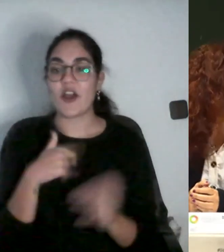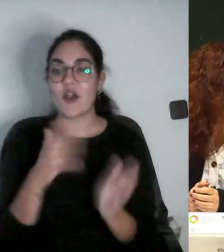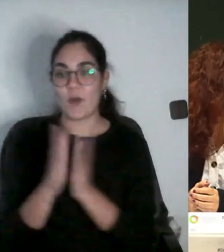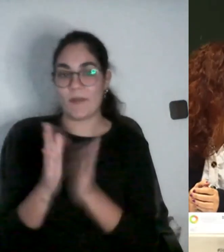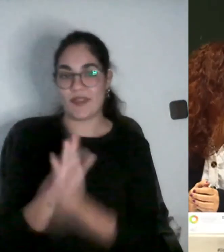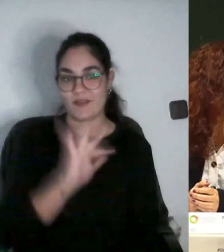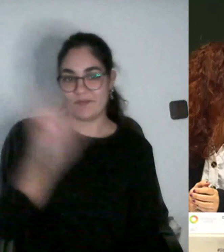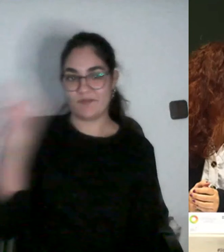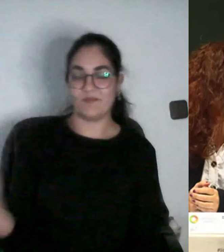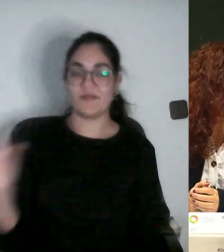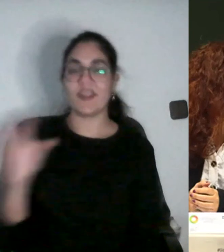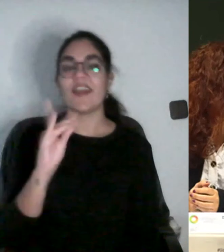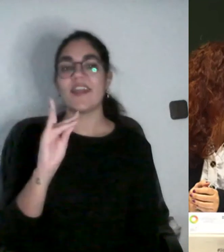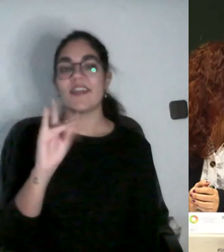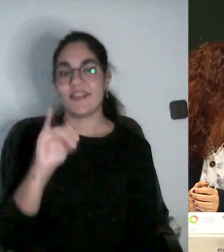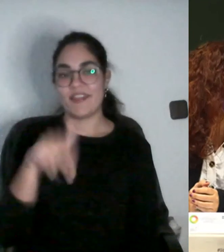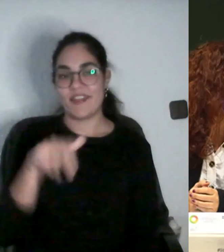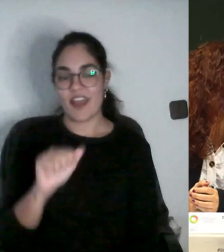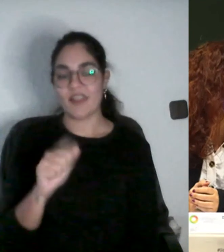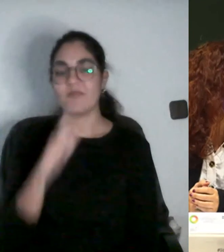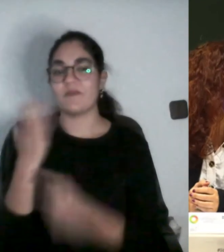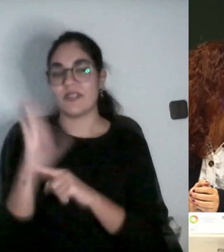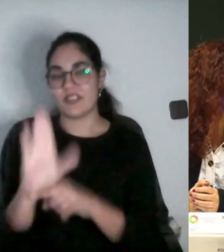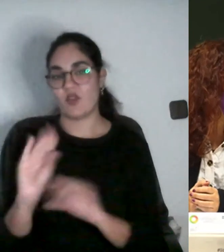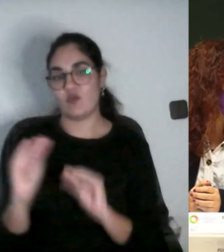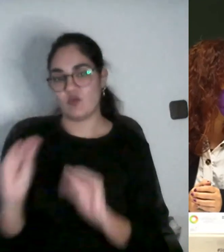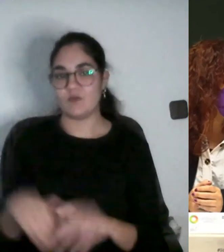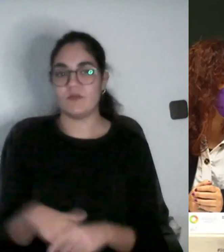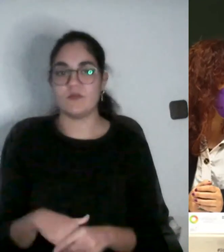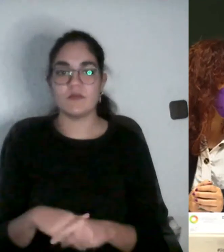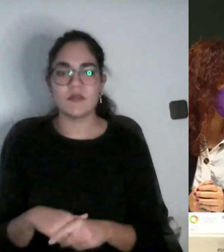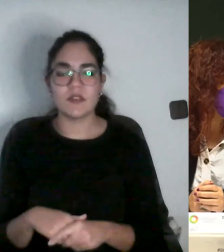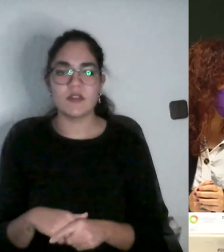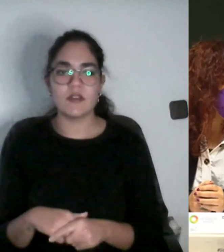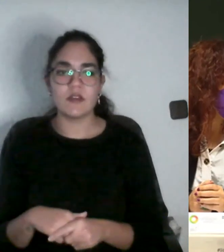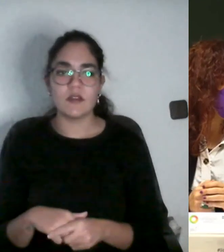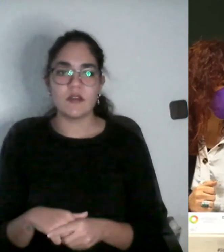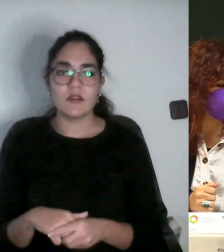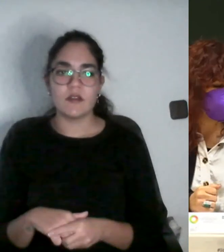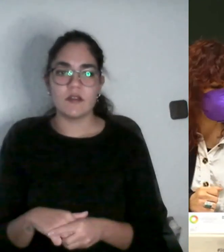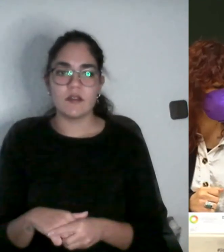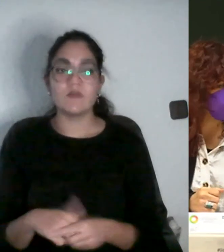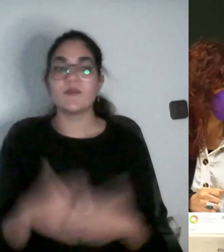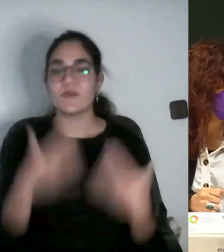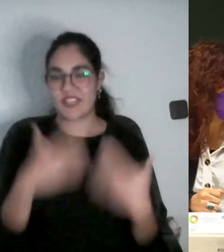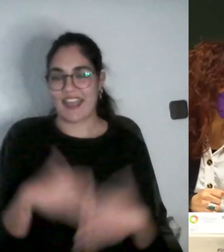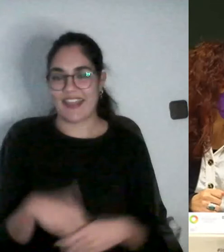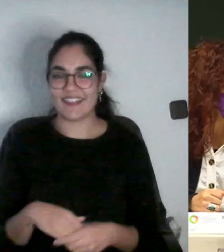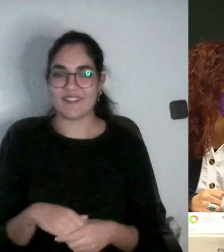que realmente va a ser la presentación más alineada con el alcance de la jornada. Muchas gracias.